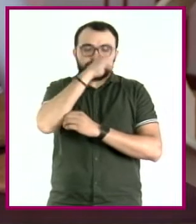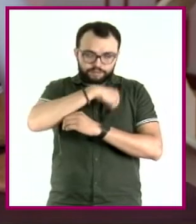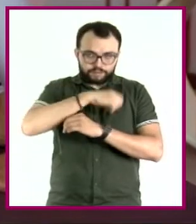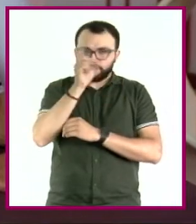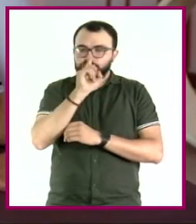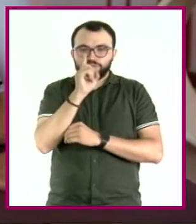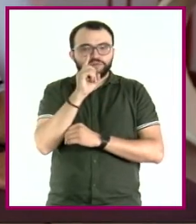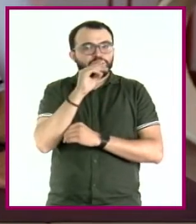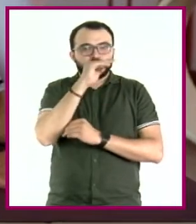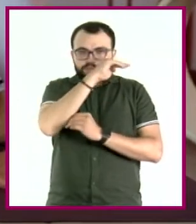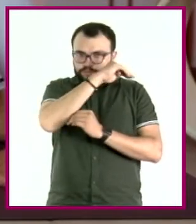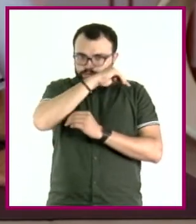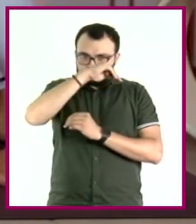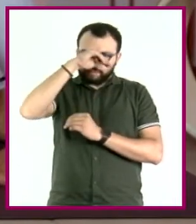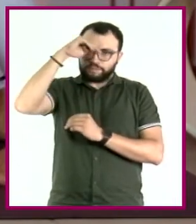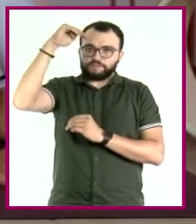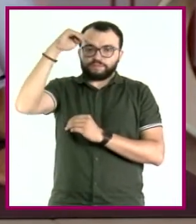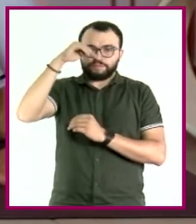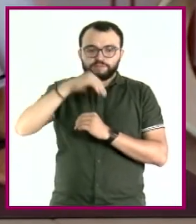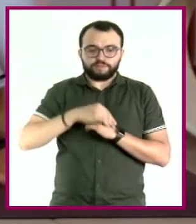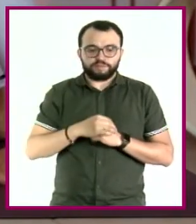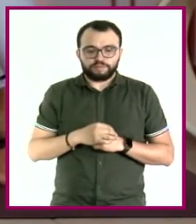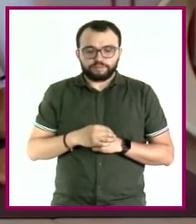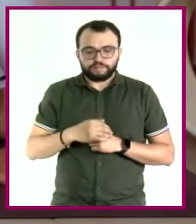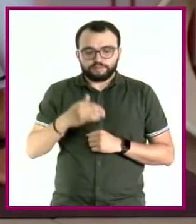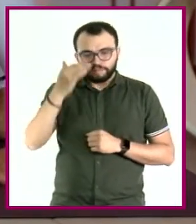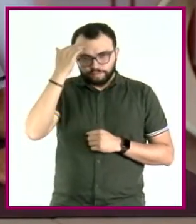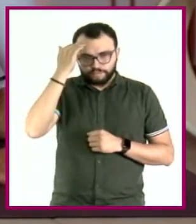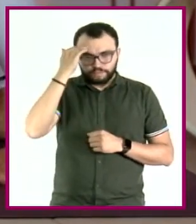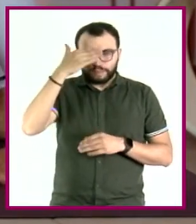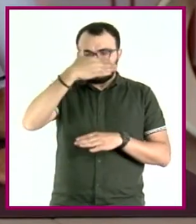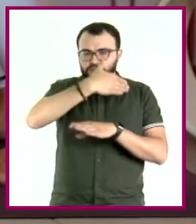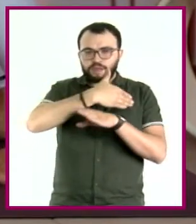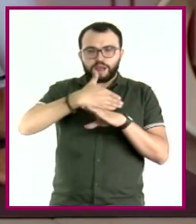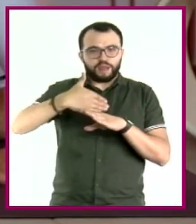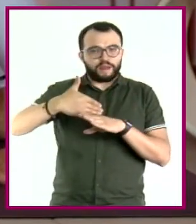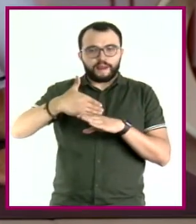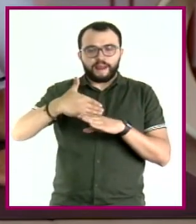metida como esto. La cabeza en postura neutra.